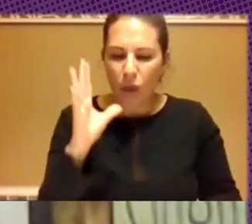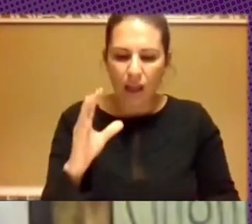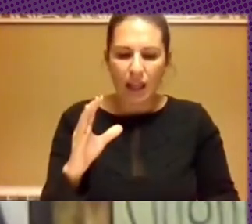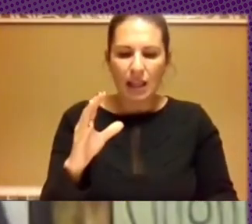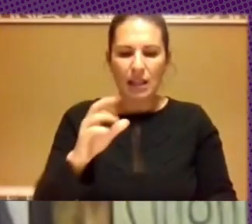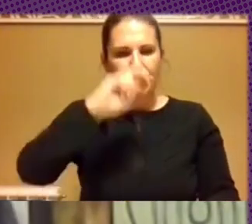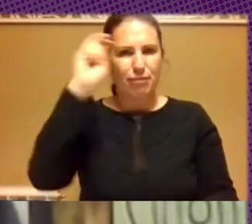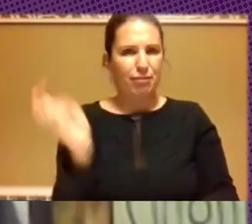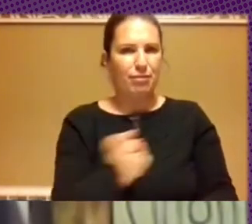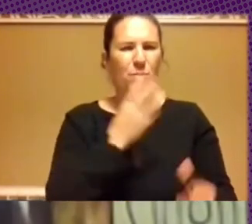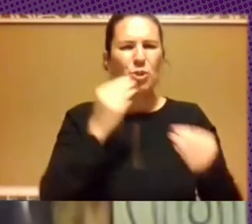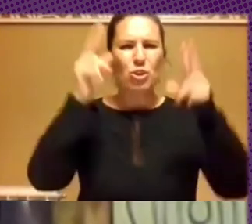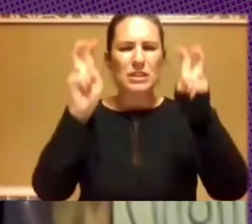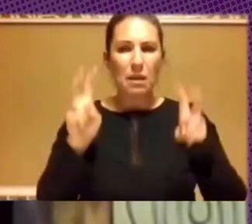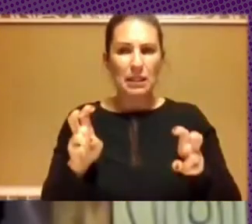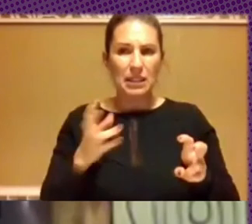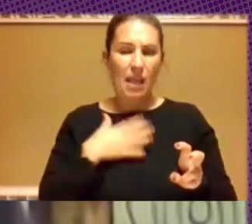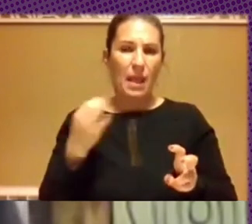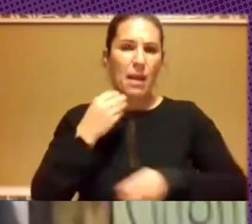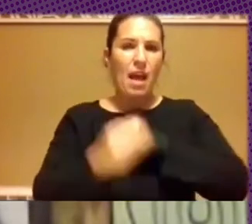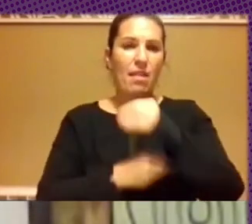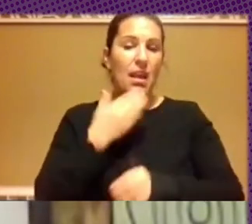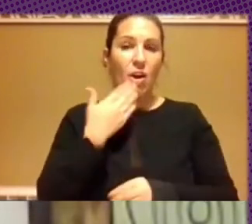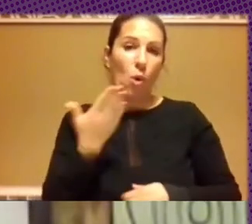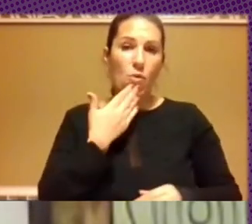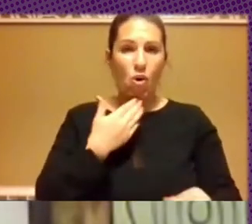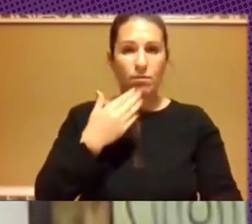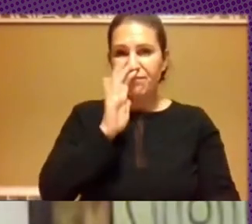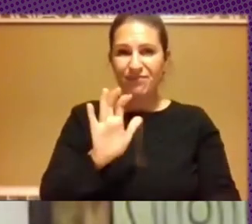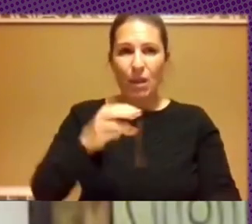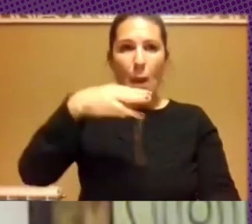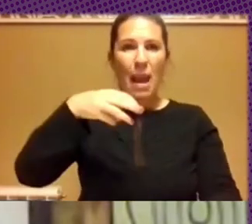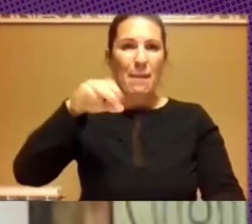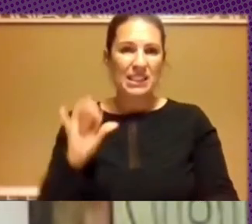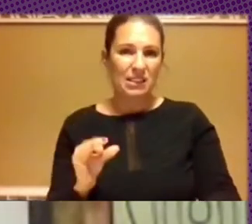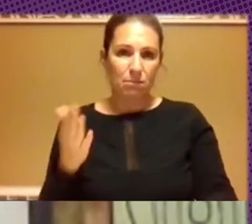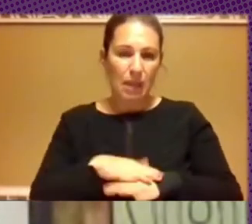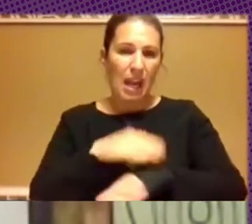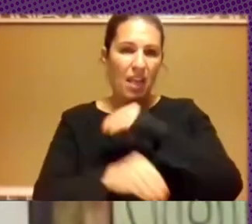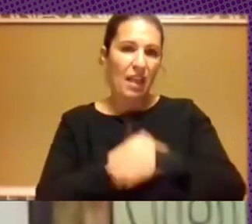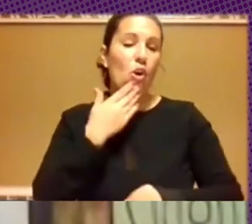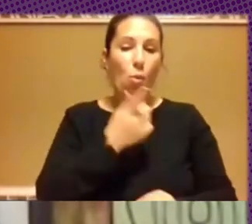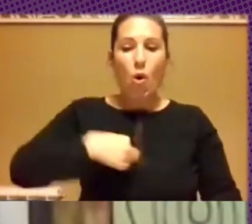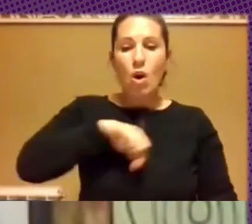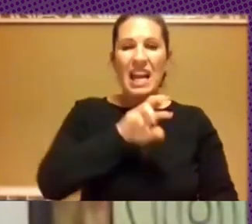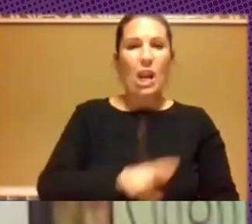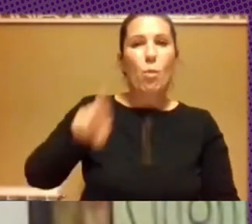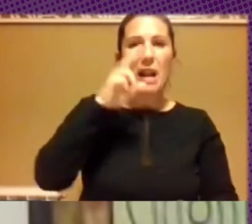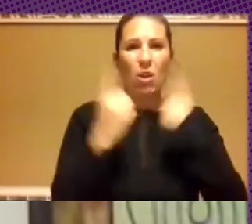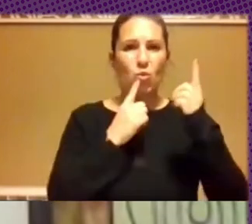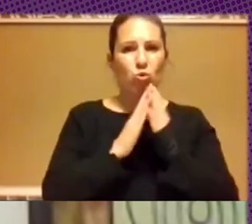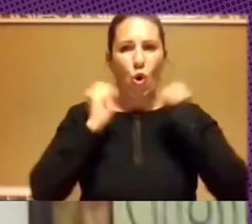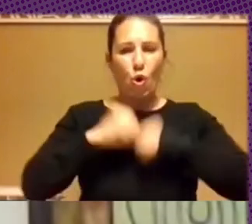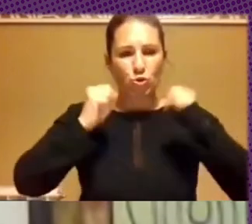de cuestiones así casi que deberíamos hacer memes permanentes para que podamos como sociedad recuperar algunos consensos al